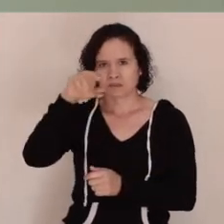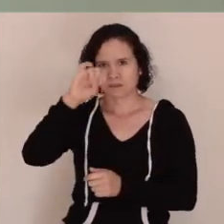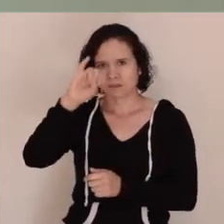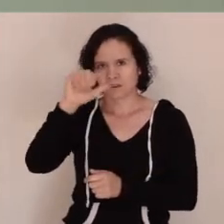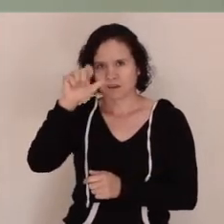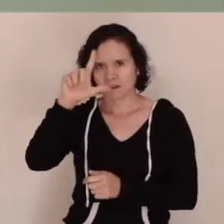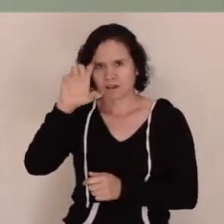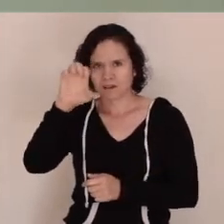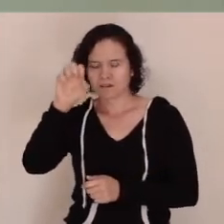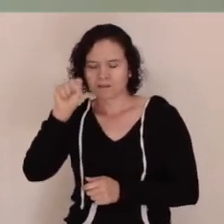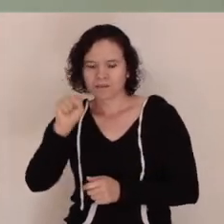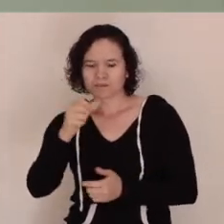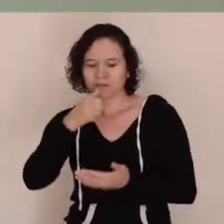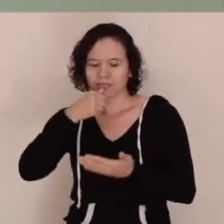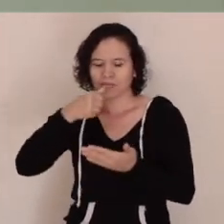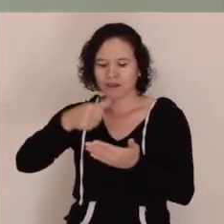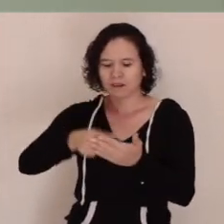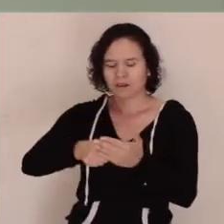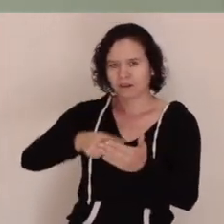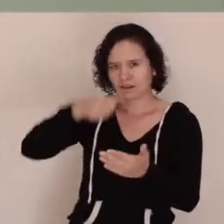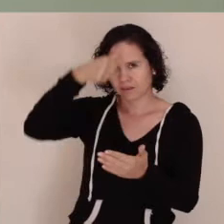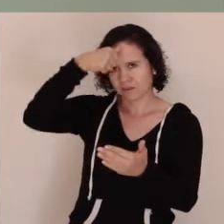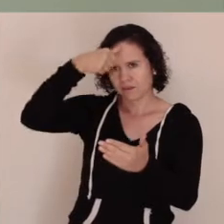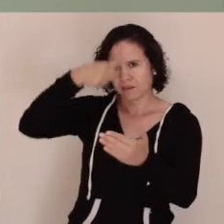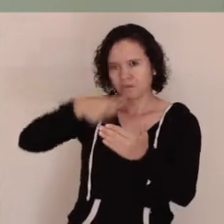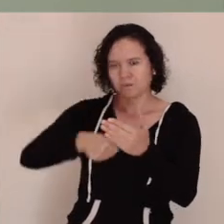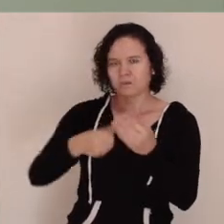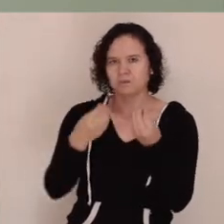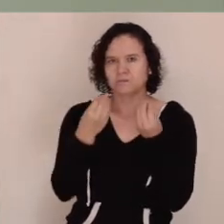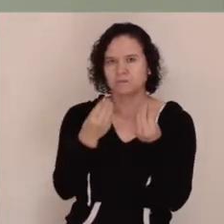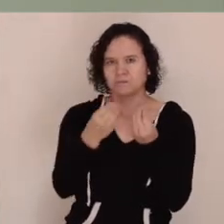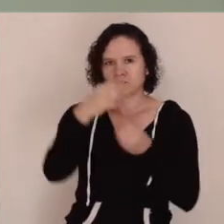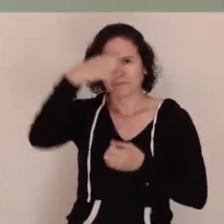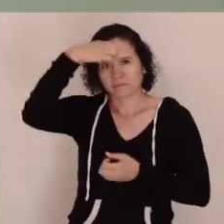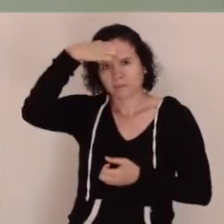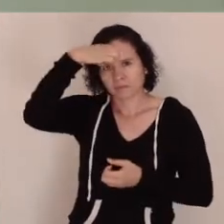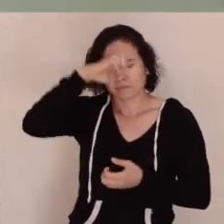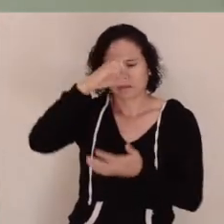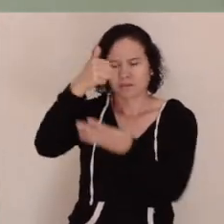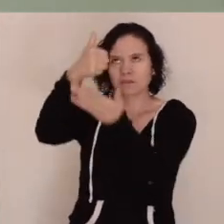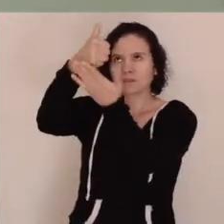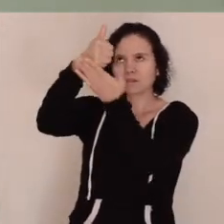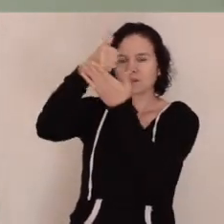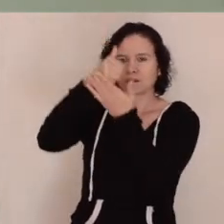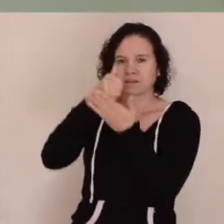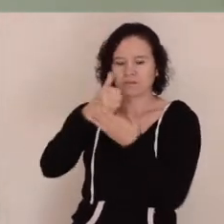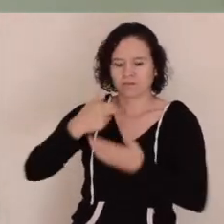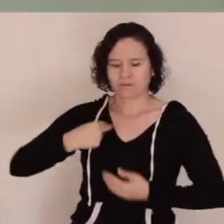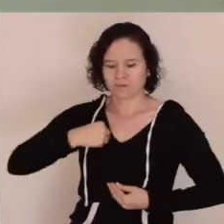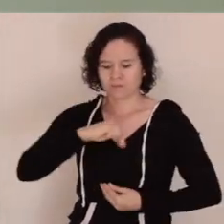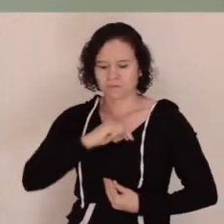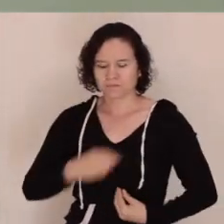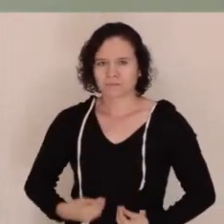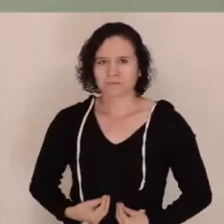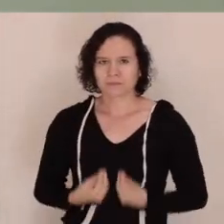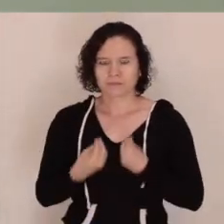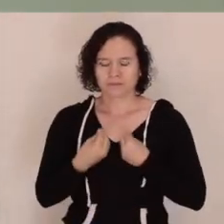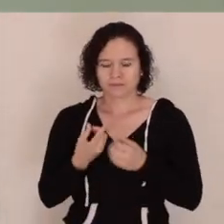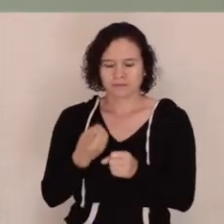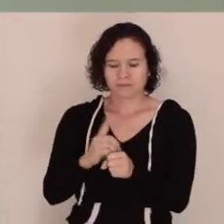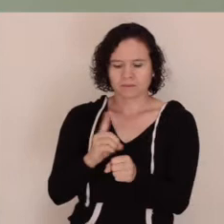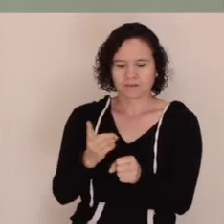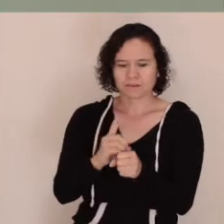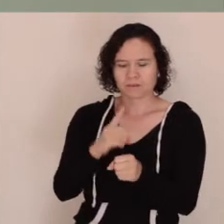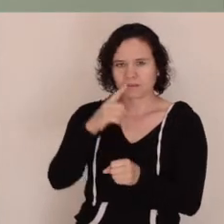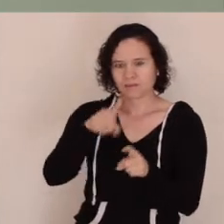sapienciales, las cartas de los apóstoles, hay tantas experiencias que nos nutren para nuestra vida diaria y